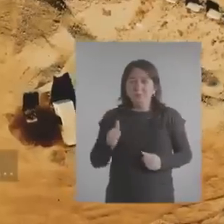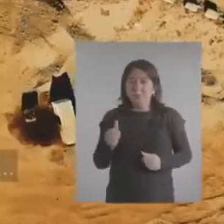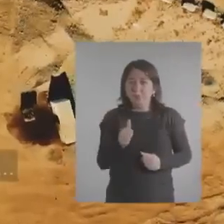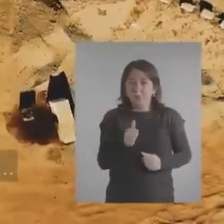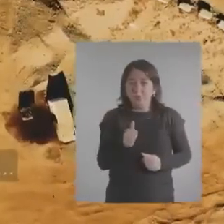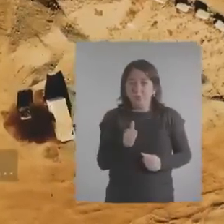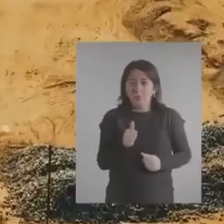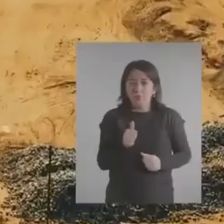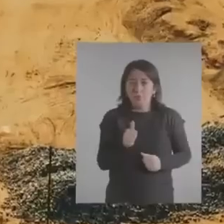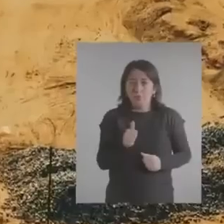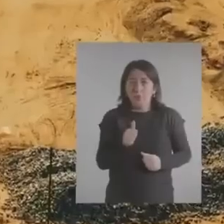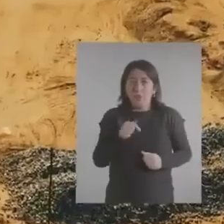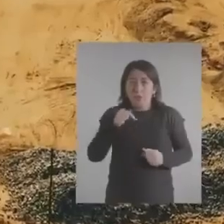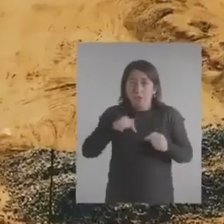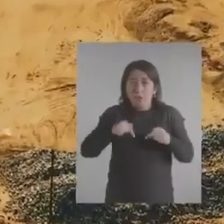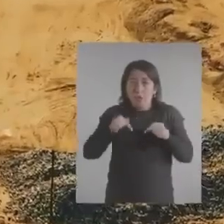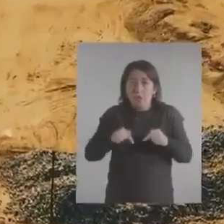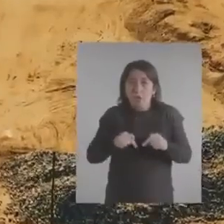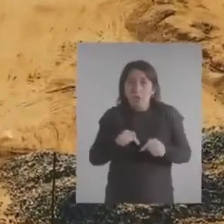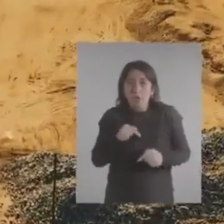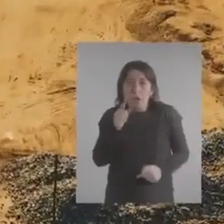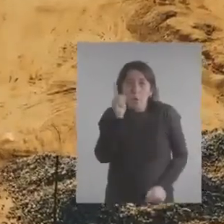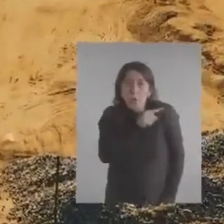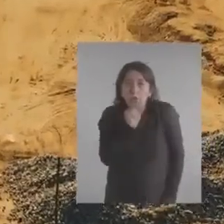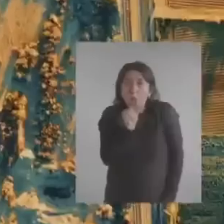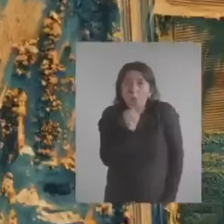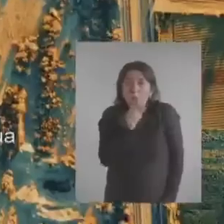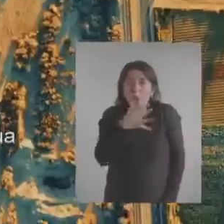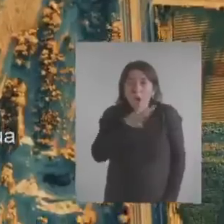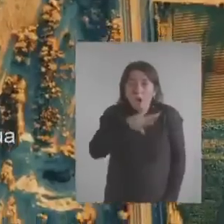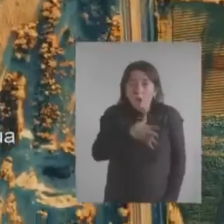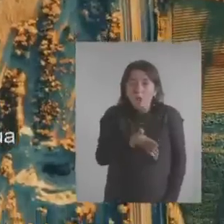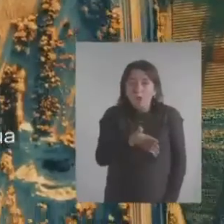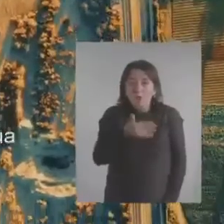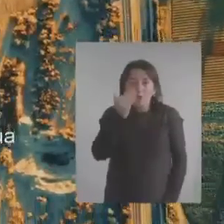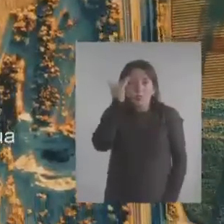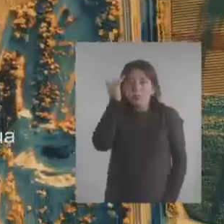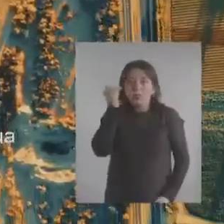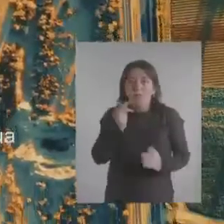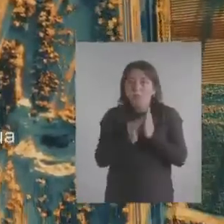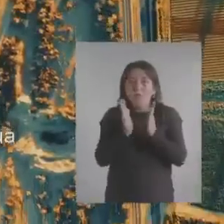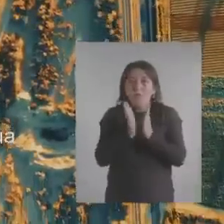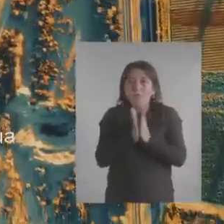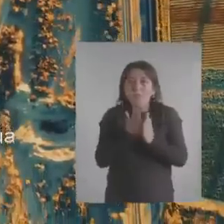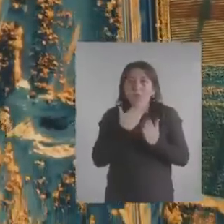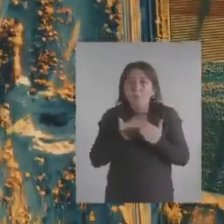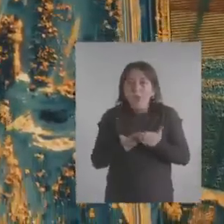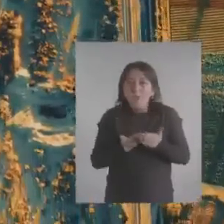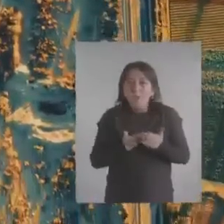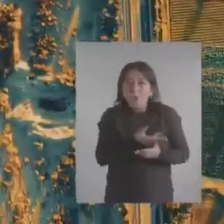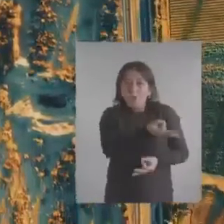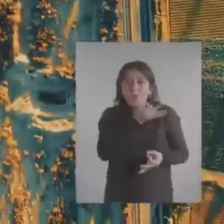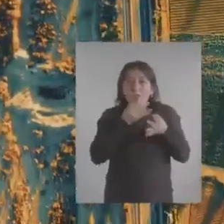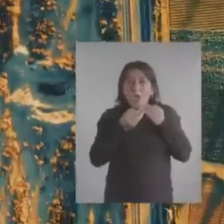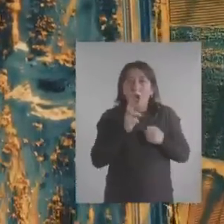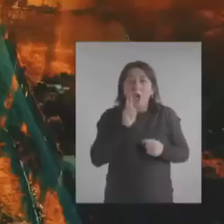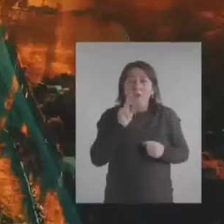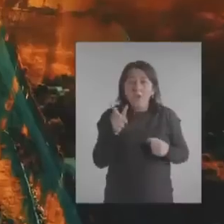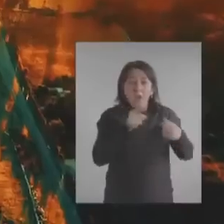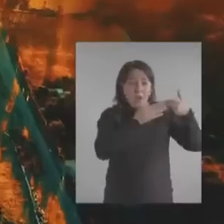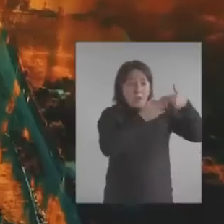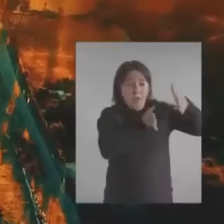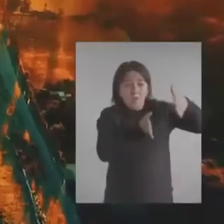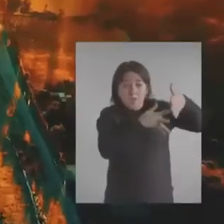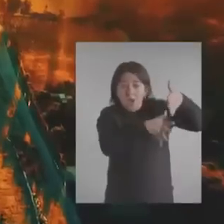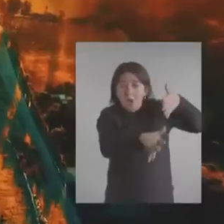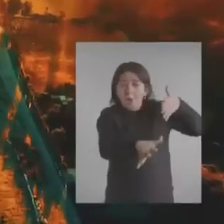Y fue muy impresionante para todos porque ahora esto es lo último que nos queda de agua. No sabemos hasta cuándo.